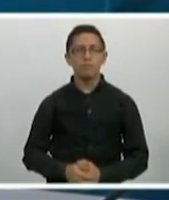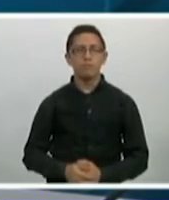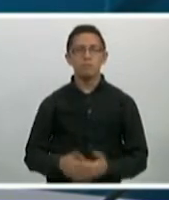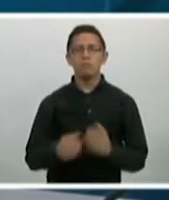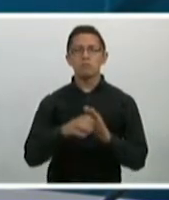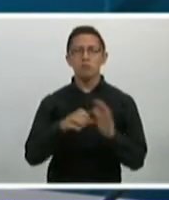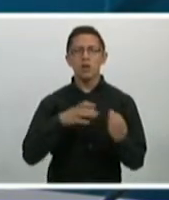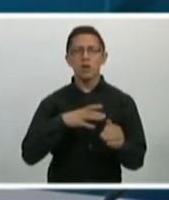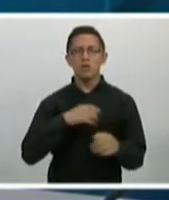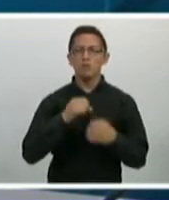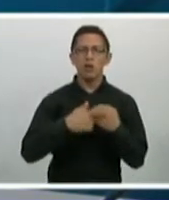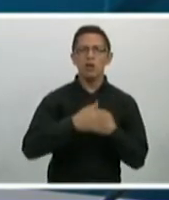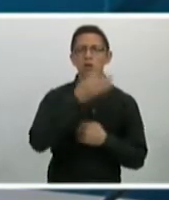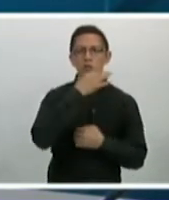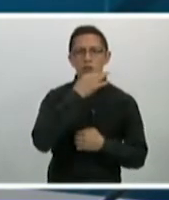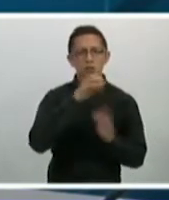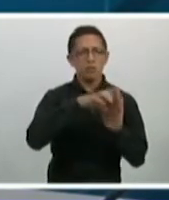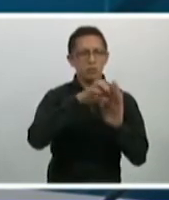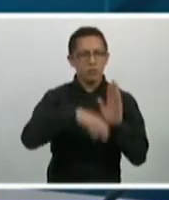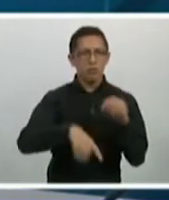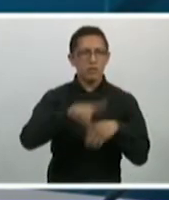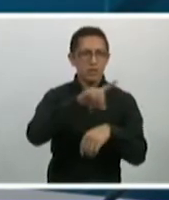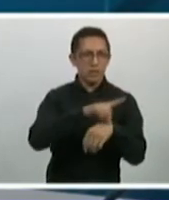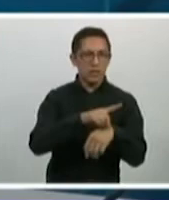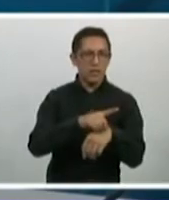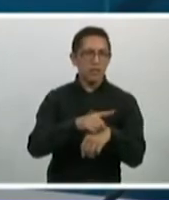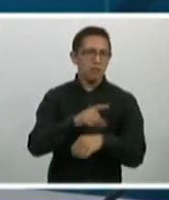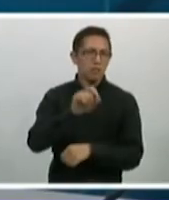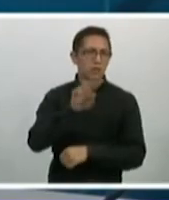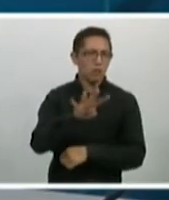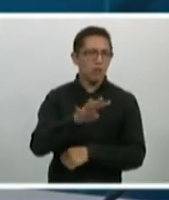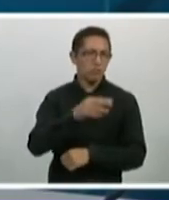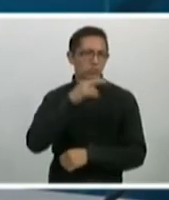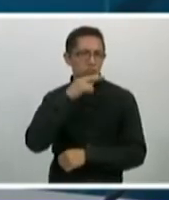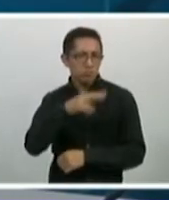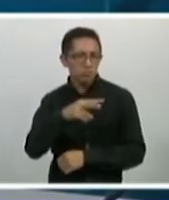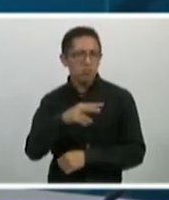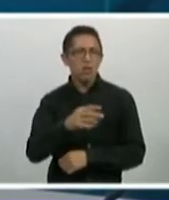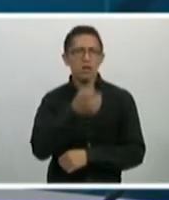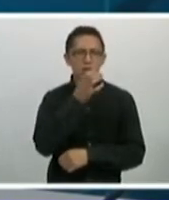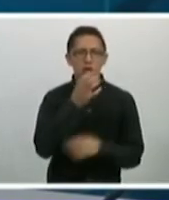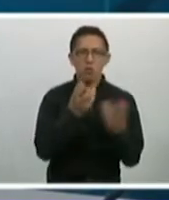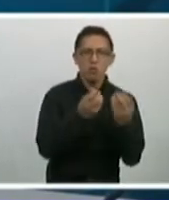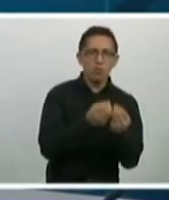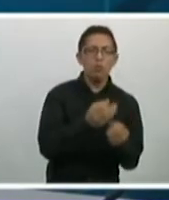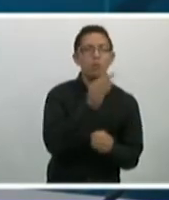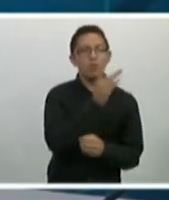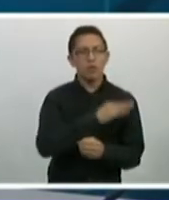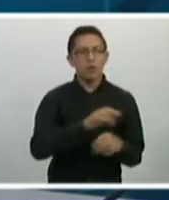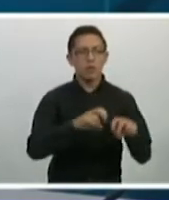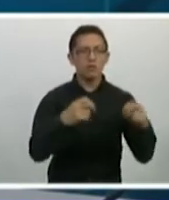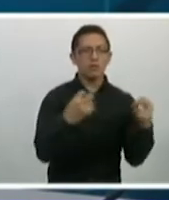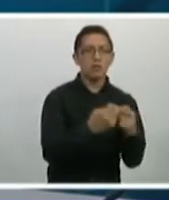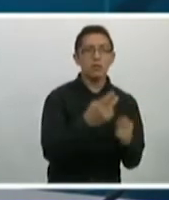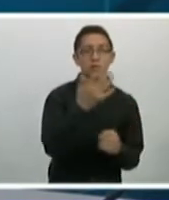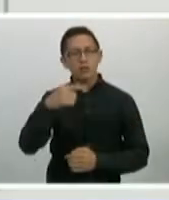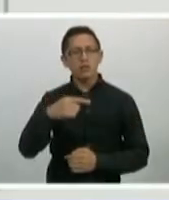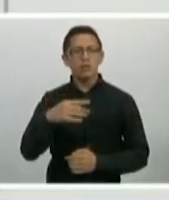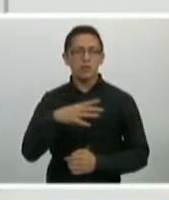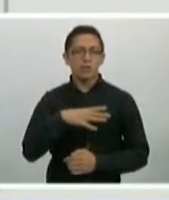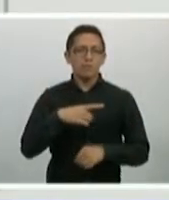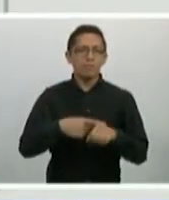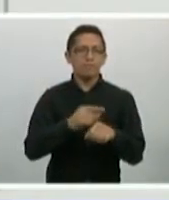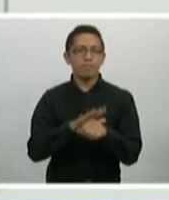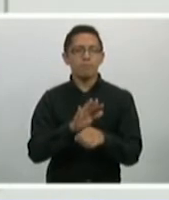reunión, si se van a reunir el día de Navidad, si van a cenar, háganlo con estas precauciones que les estamos diciendo.